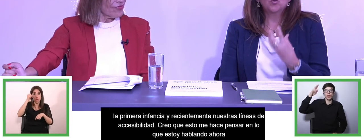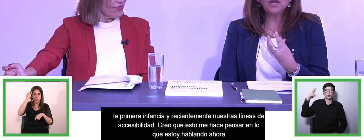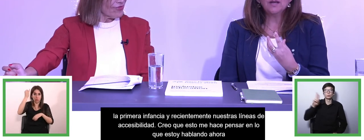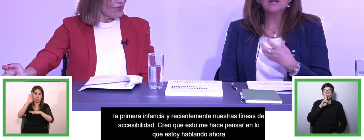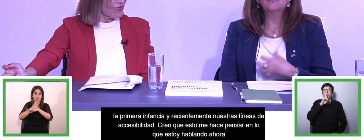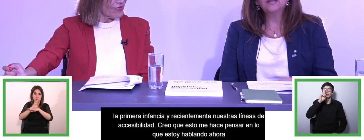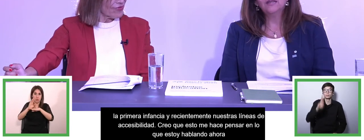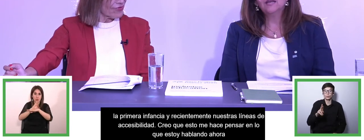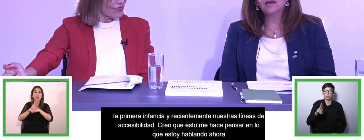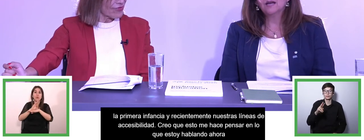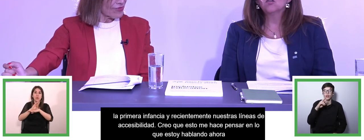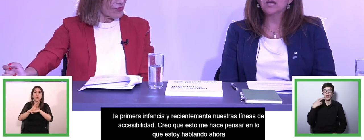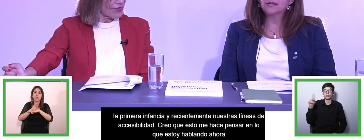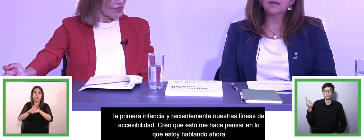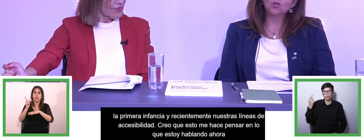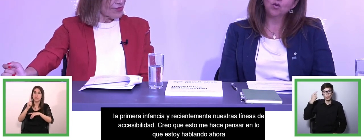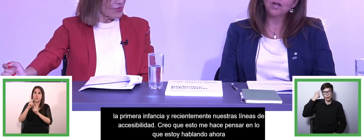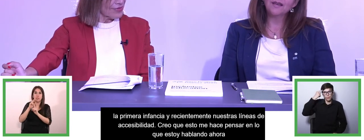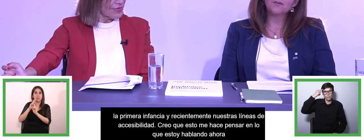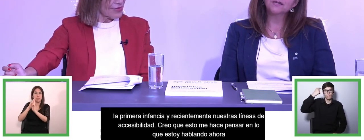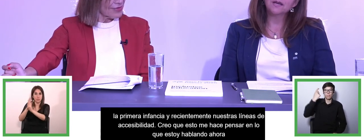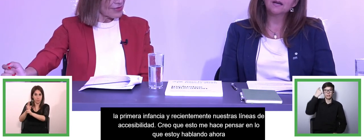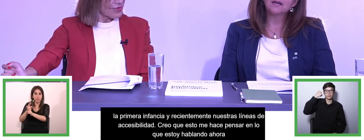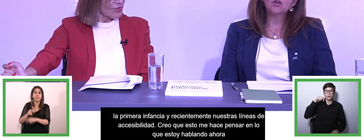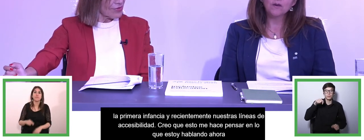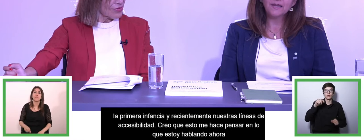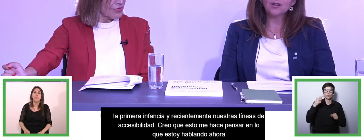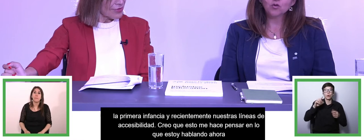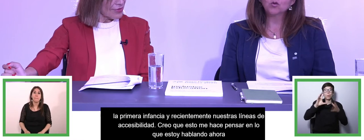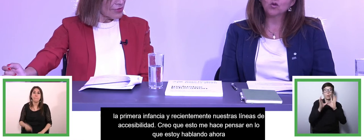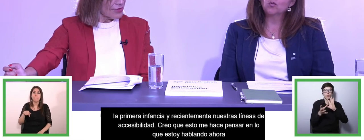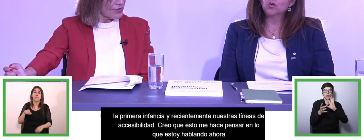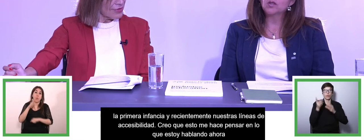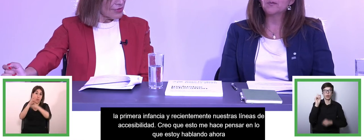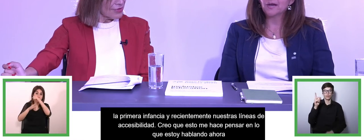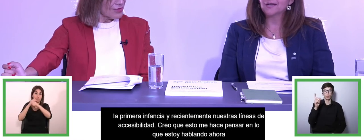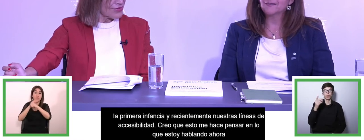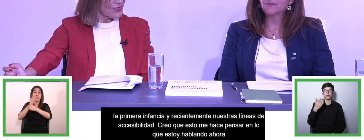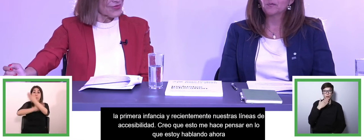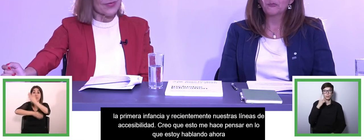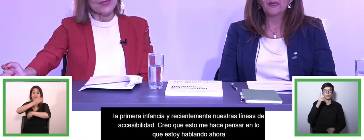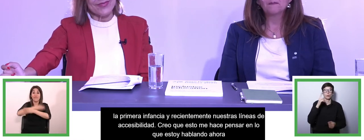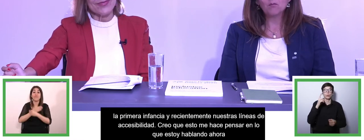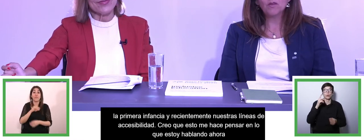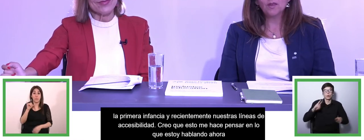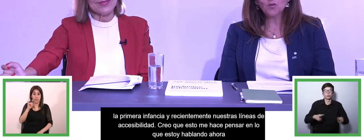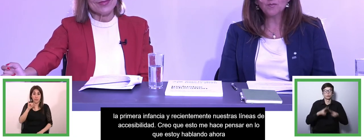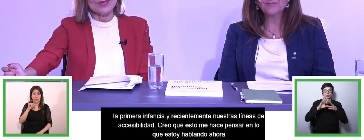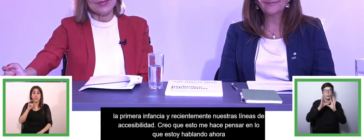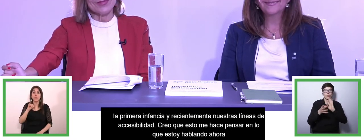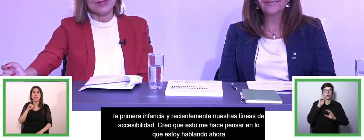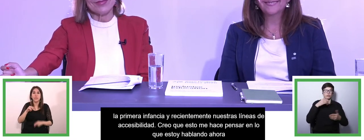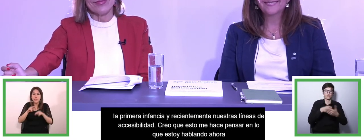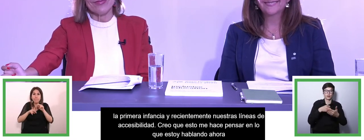postura frente a lo que es el mundo de la discapacidad y obviamente la construcción de un mundo sin barreras. ¿Vamos, video?